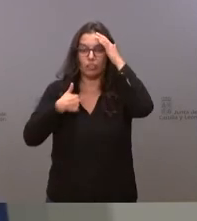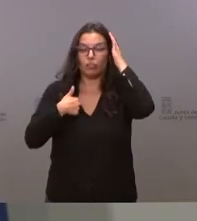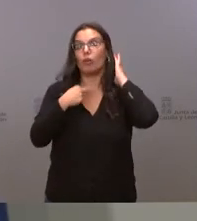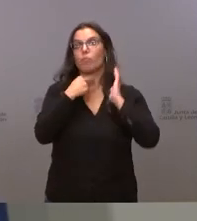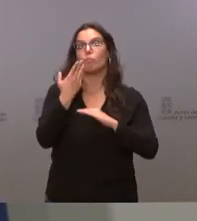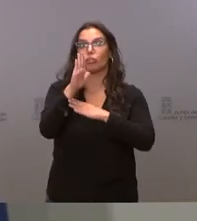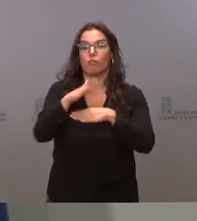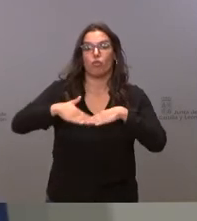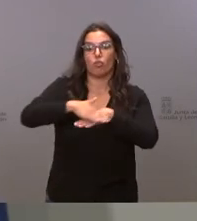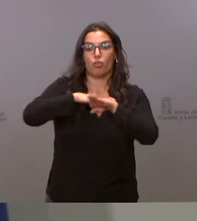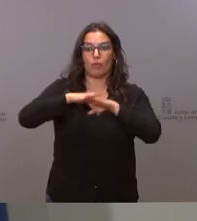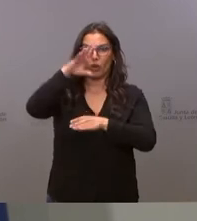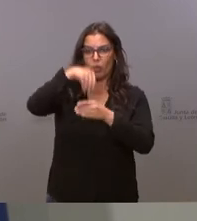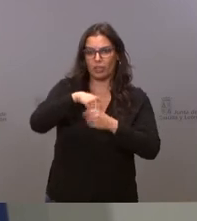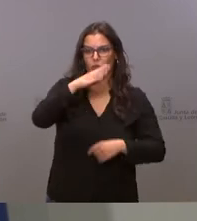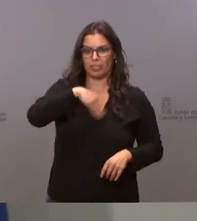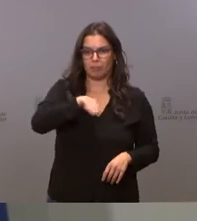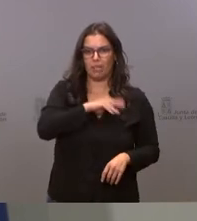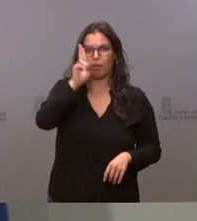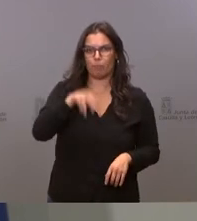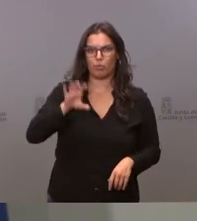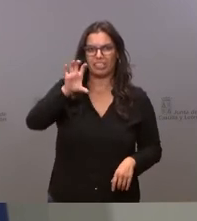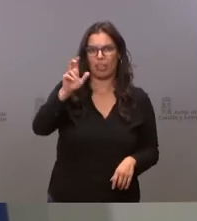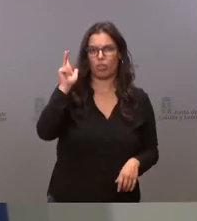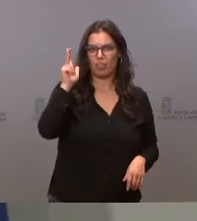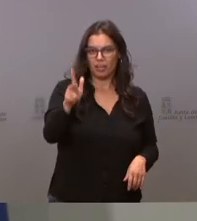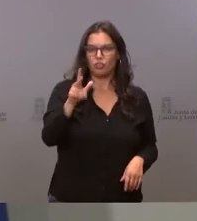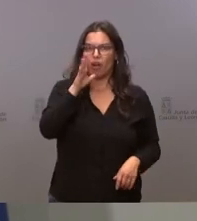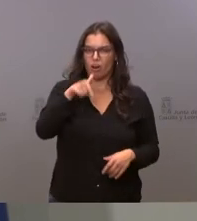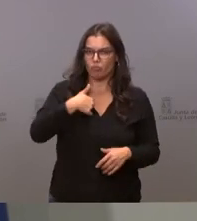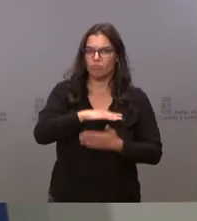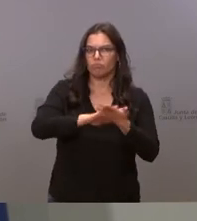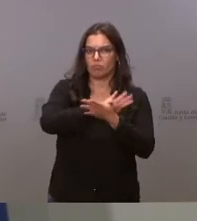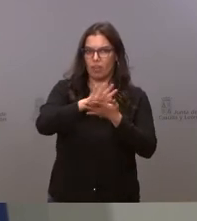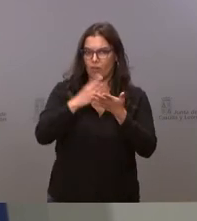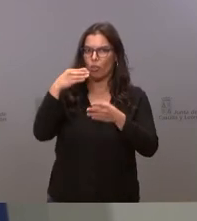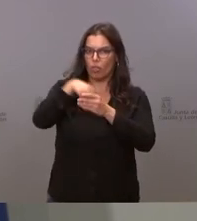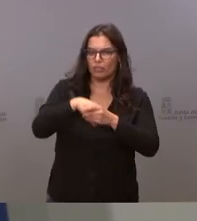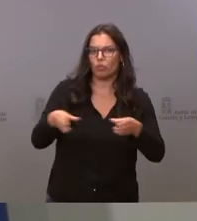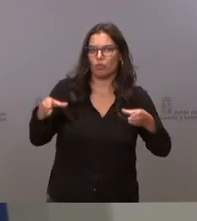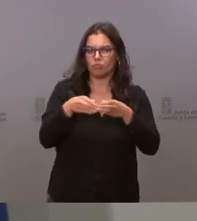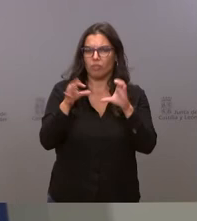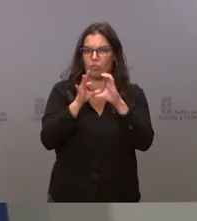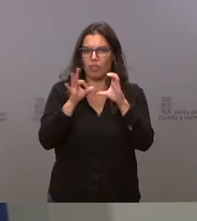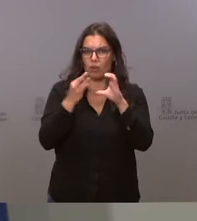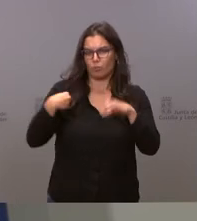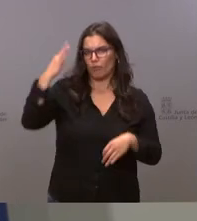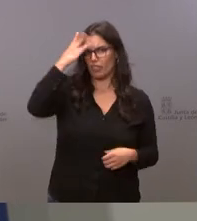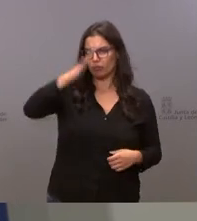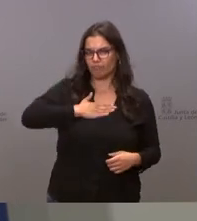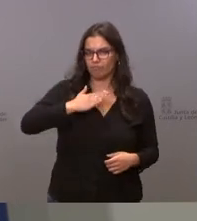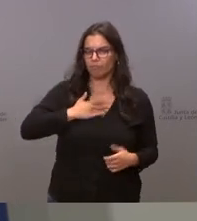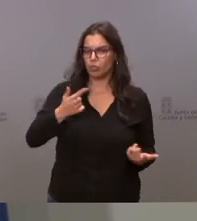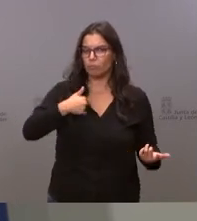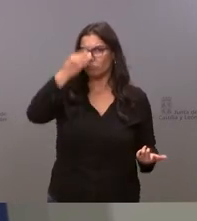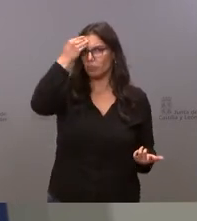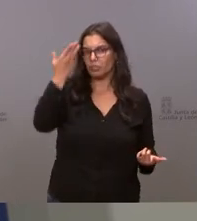de un estado de derecho y sobre todo también y ahora sí que voy a hablar como miembro de un partido liberal entiendo que no hay